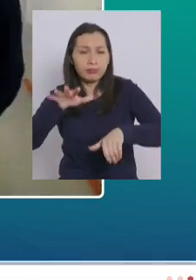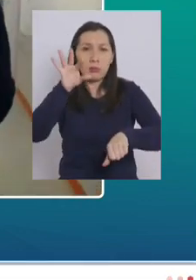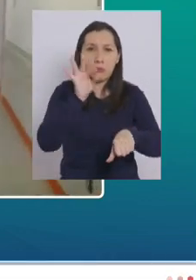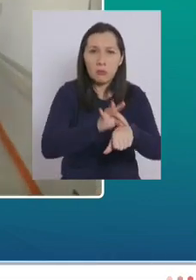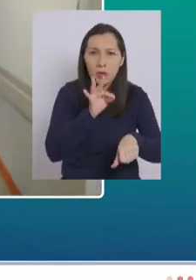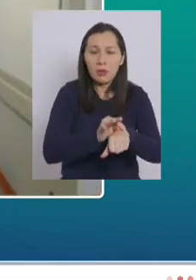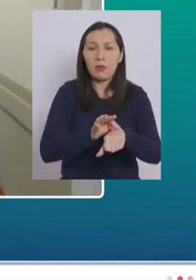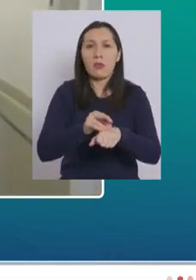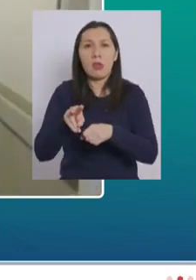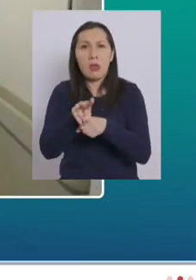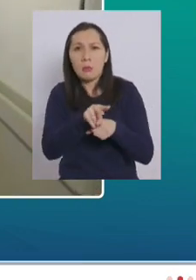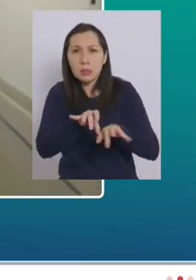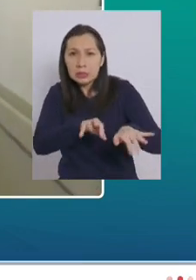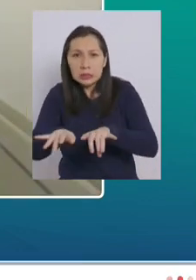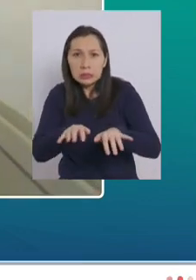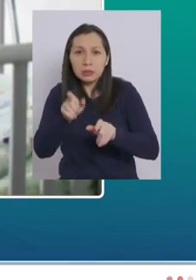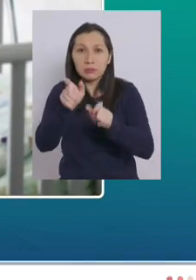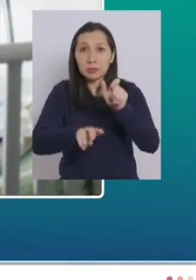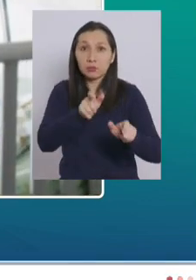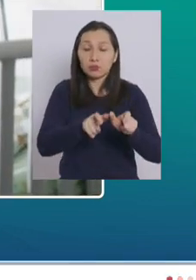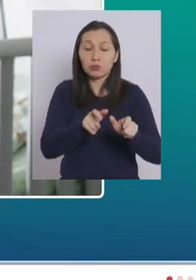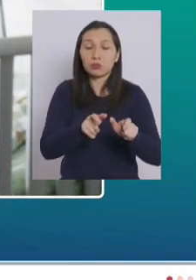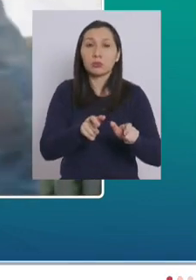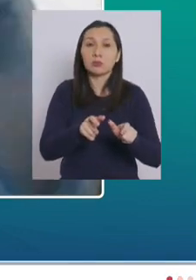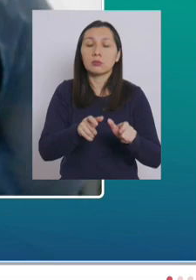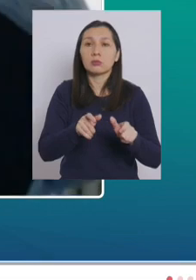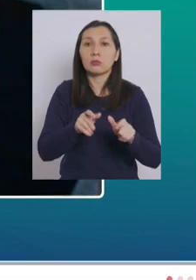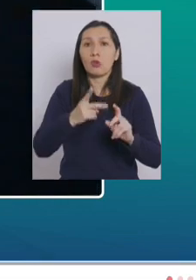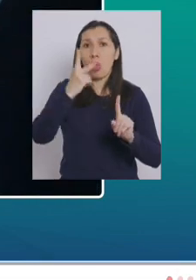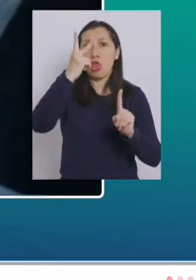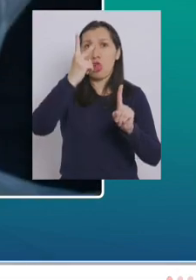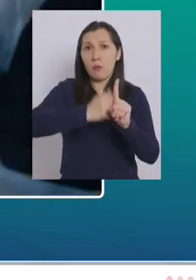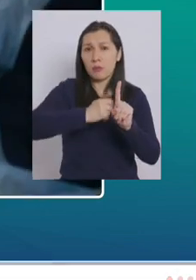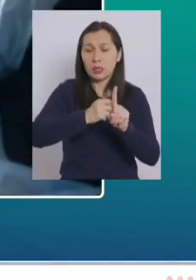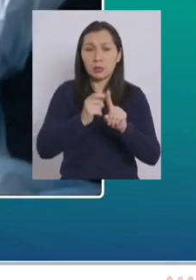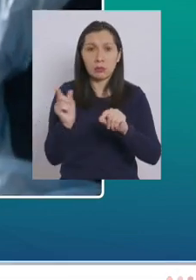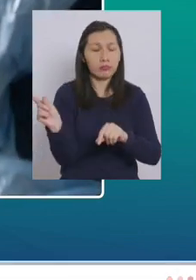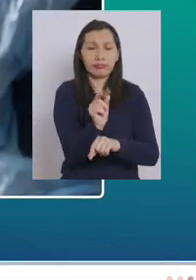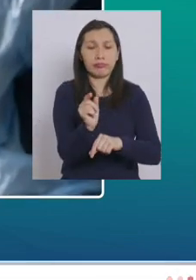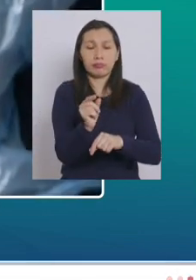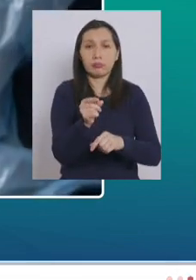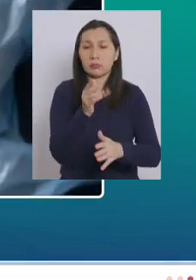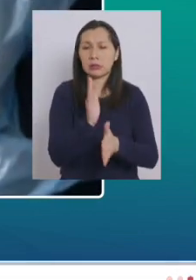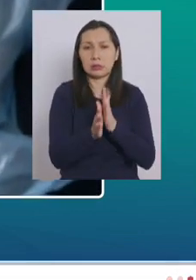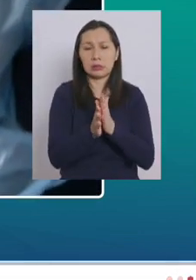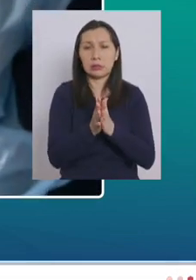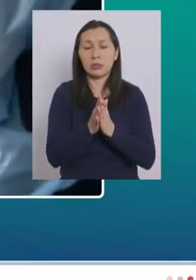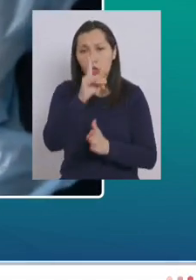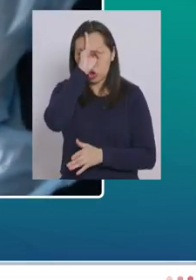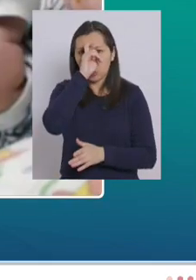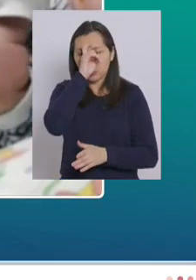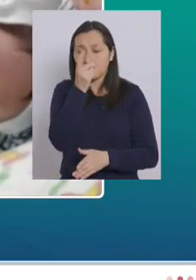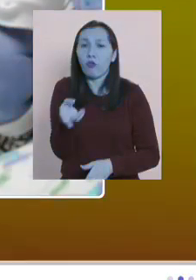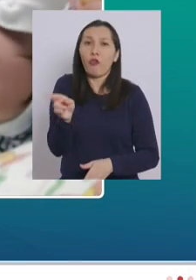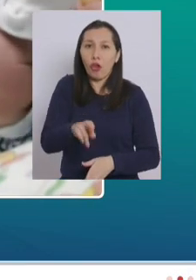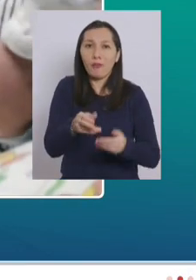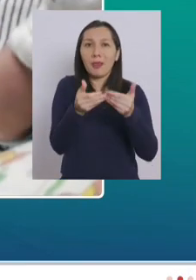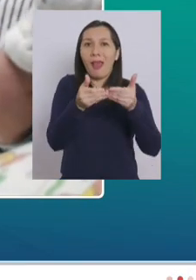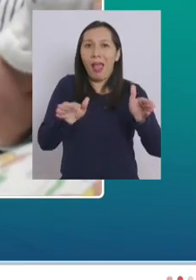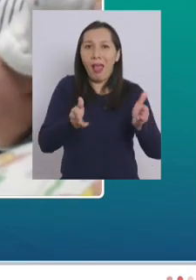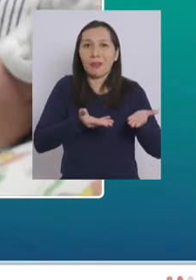y administrativo a menos de dos meses el Hospital San Borja ya está operando.